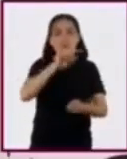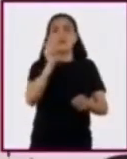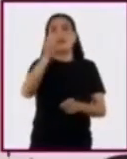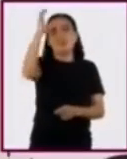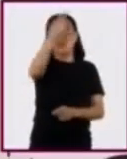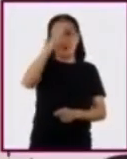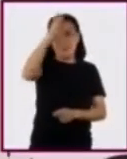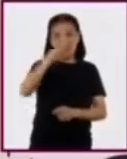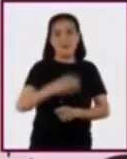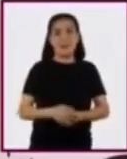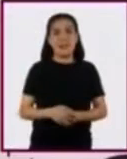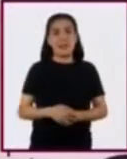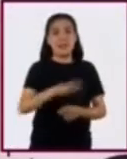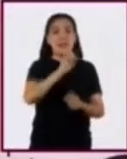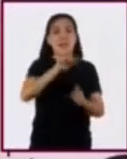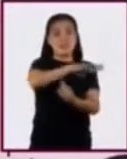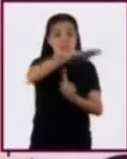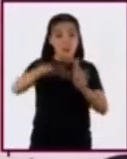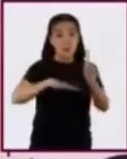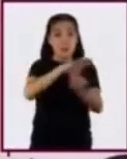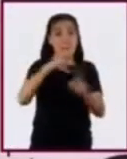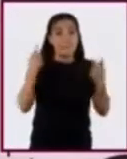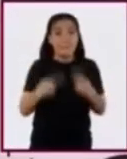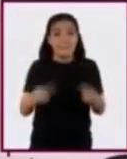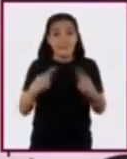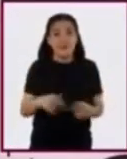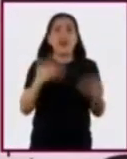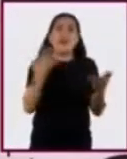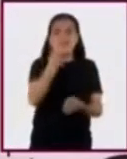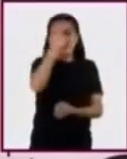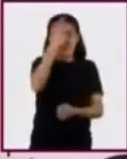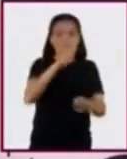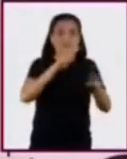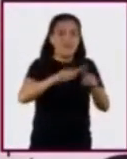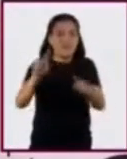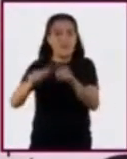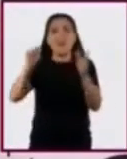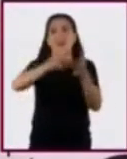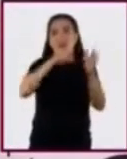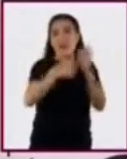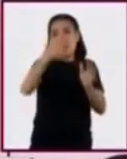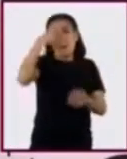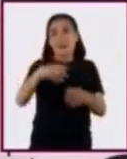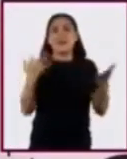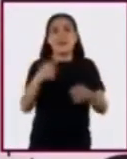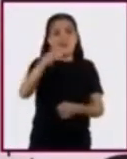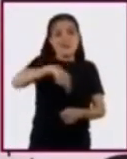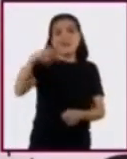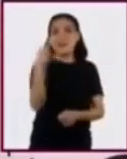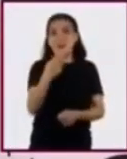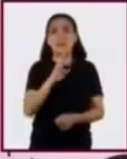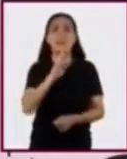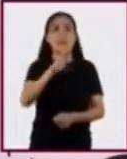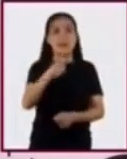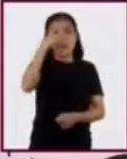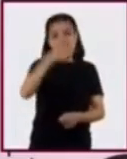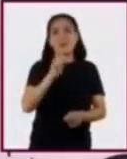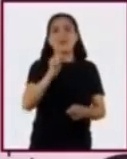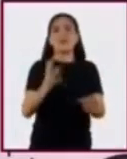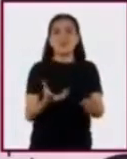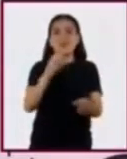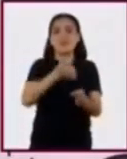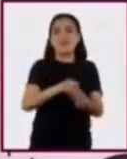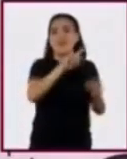Las sociedades han creado diversas técnicas para satisfacer sus necesidades en diversos